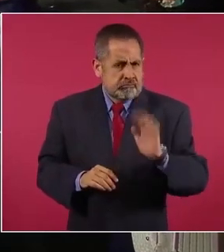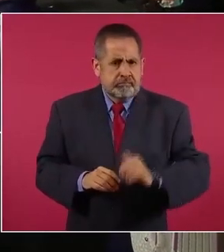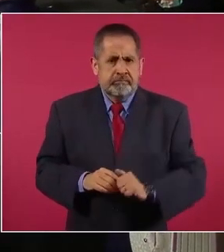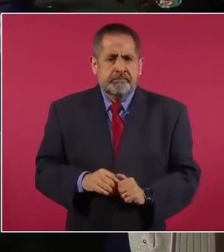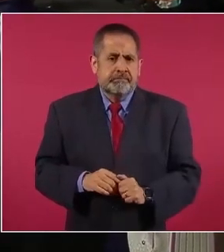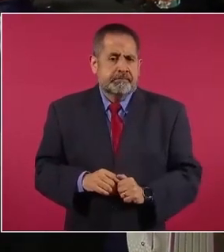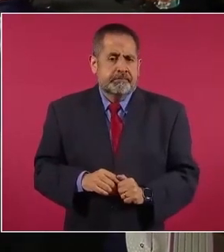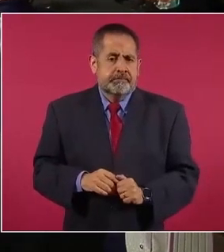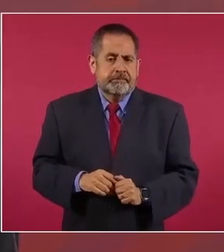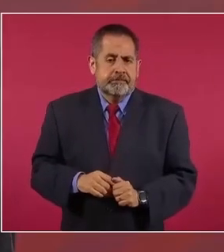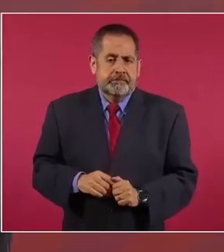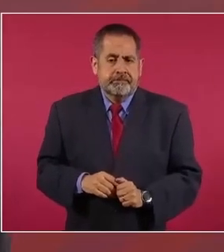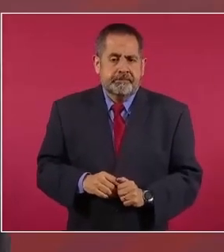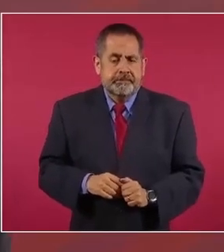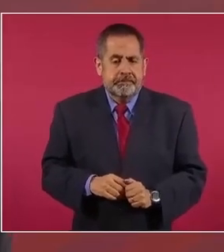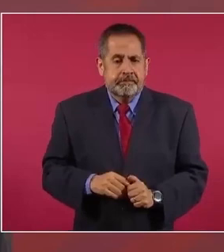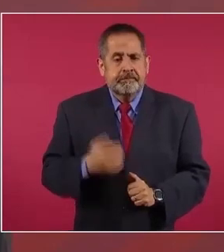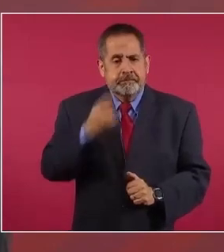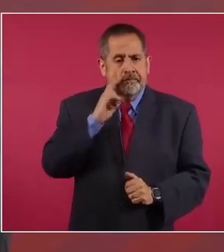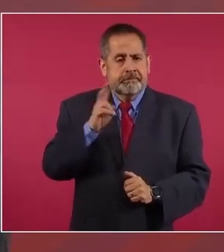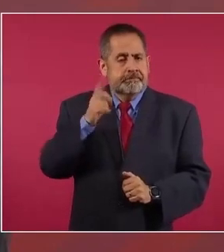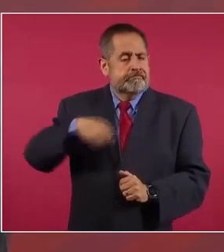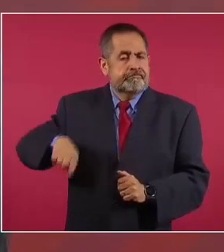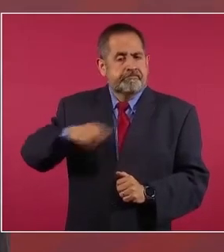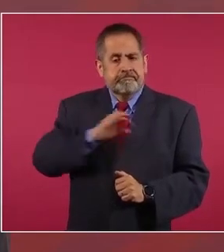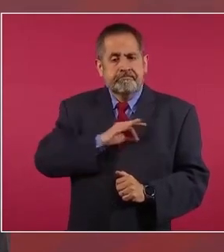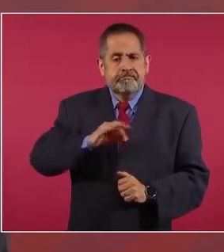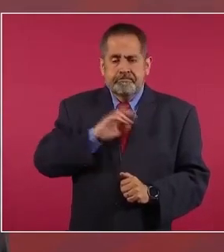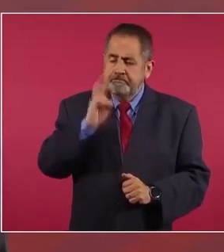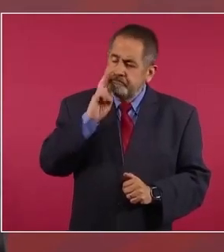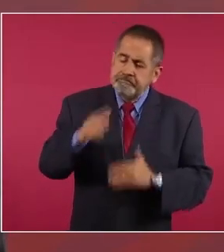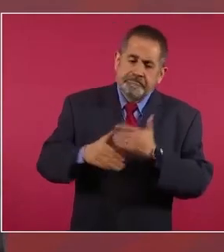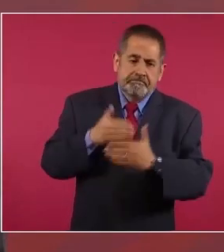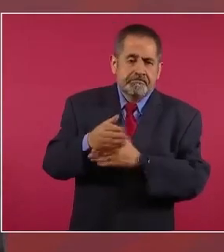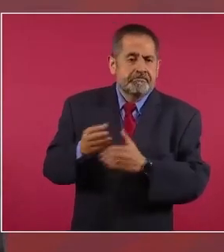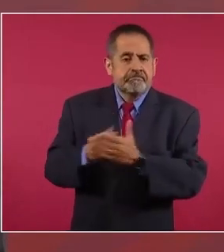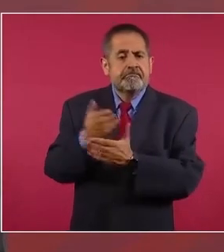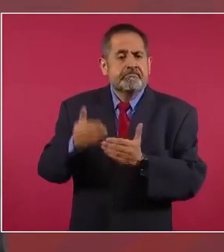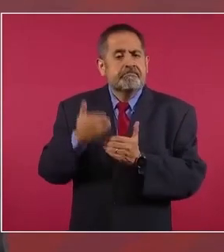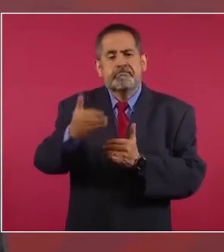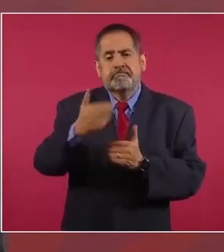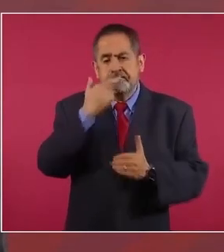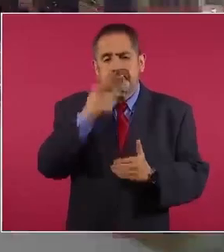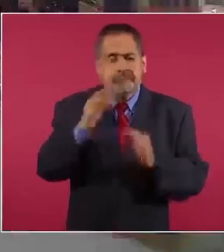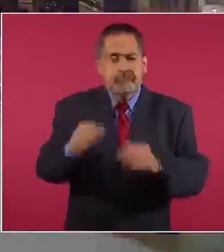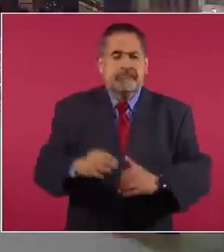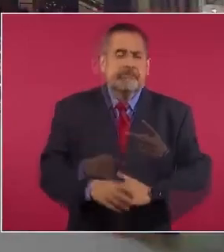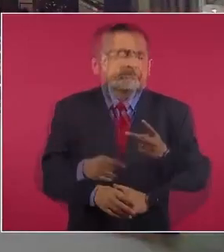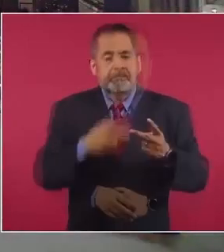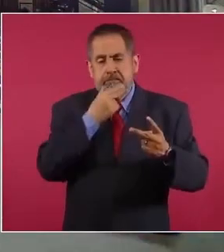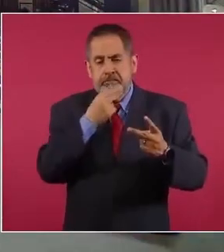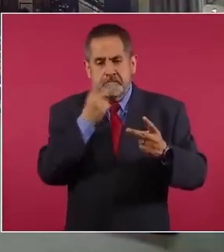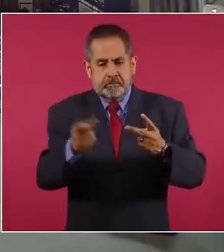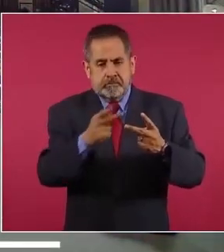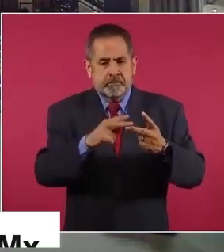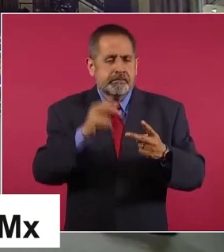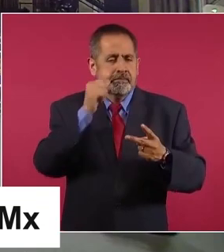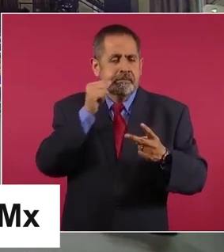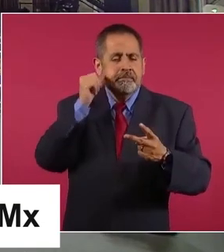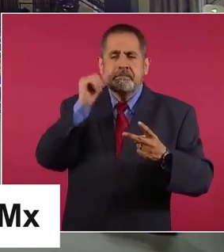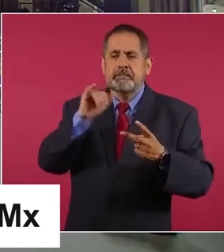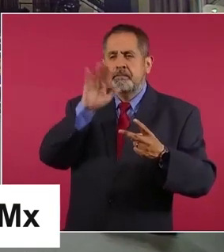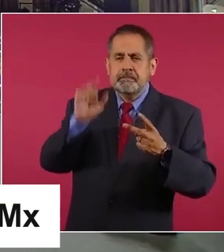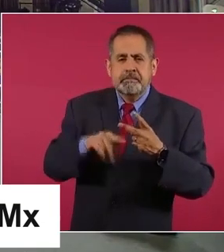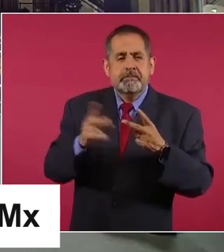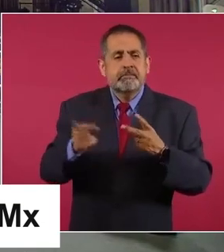este podamos salir adelante si presidente de hecho ayer del pulso de la